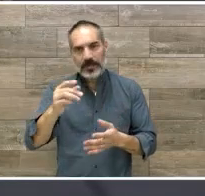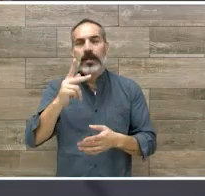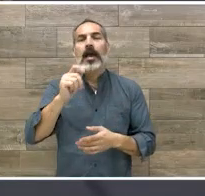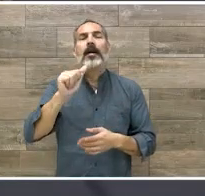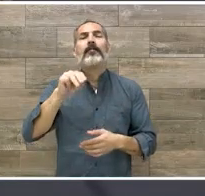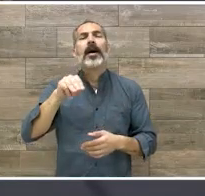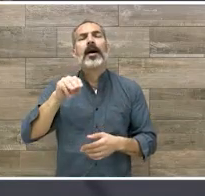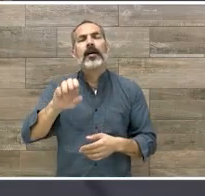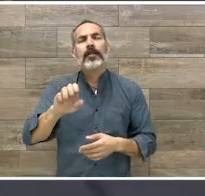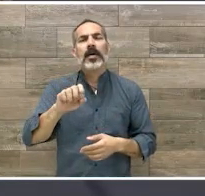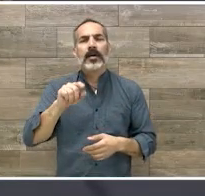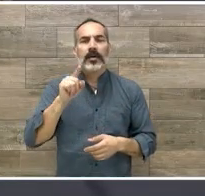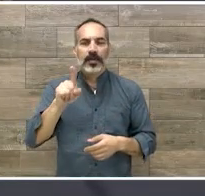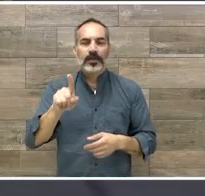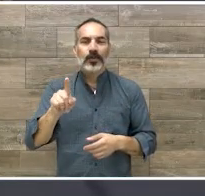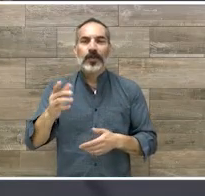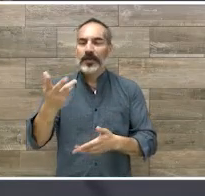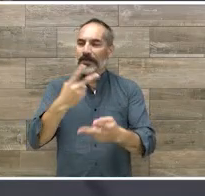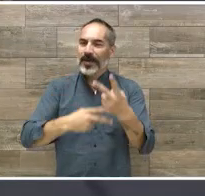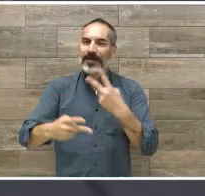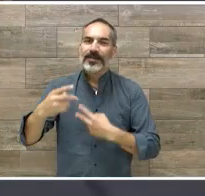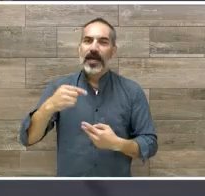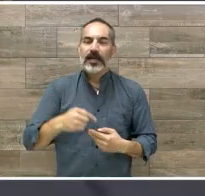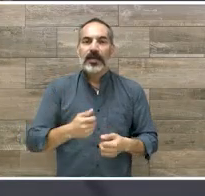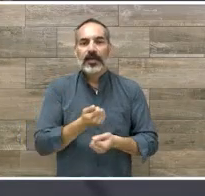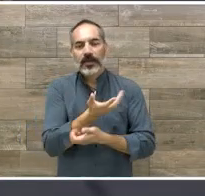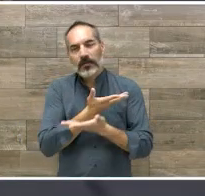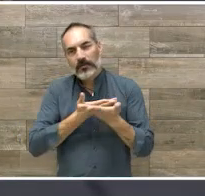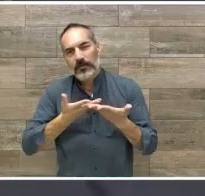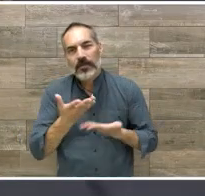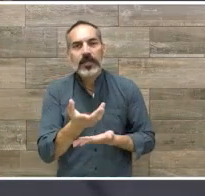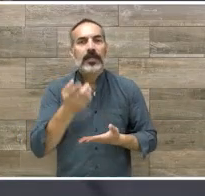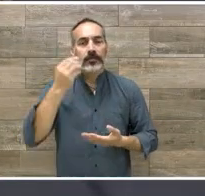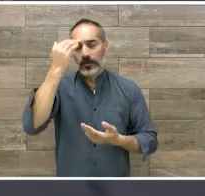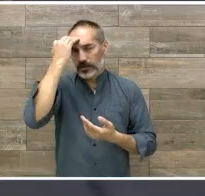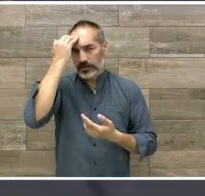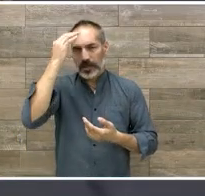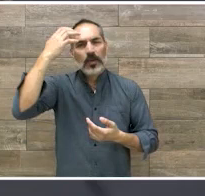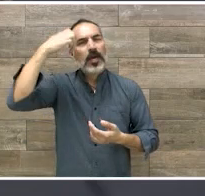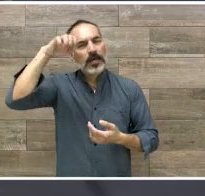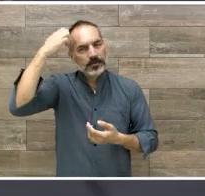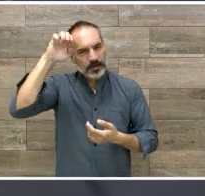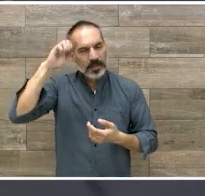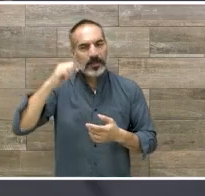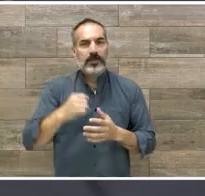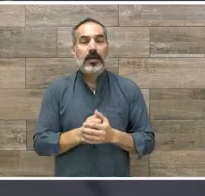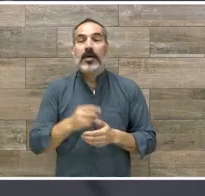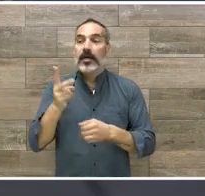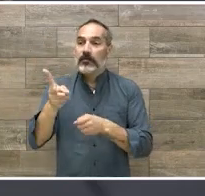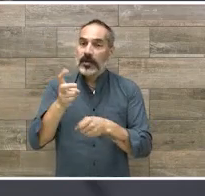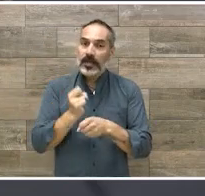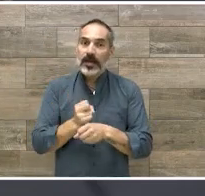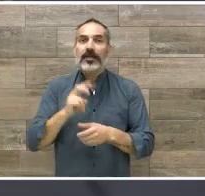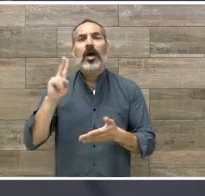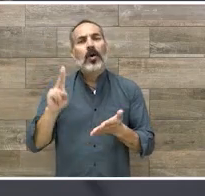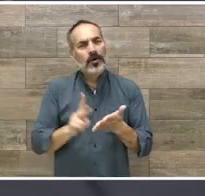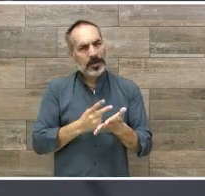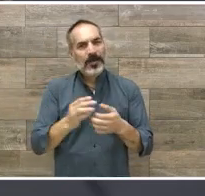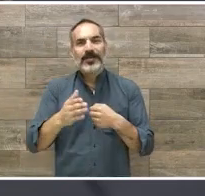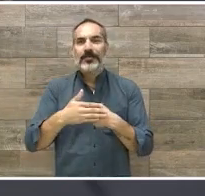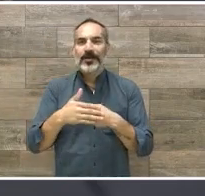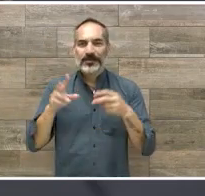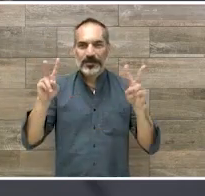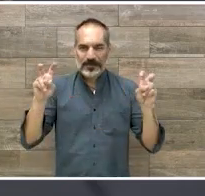el que estés con nosotros el que compartas tu conocimiento tu experiencia y el invitarte a próximos